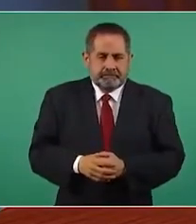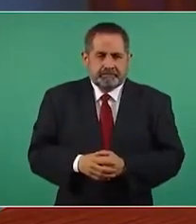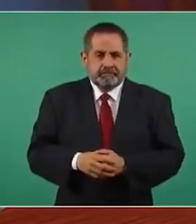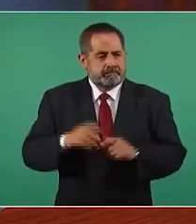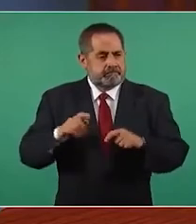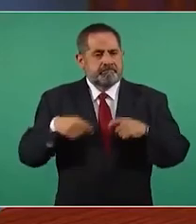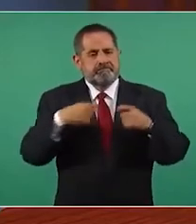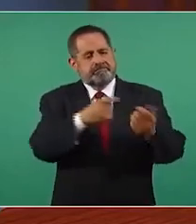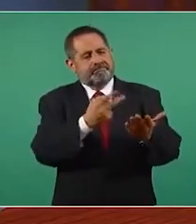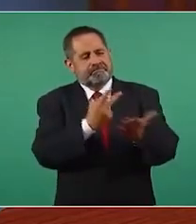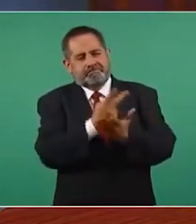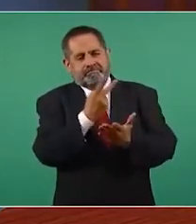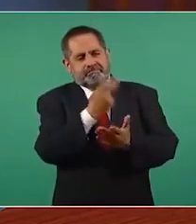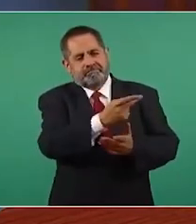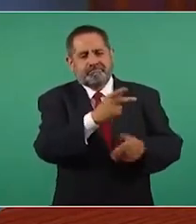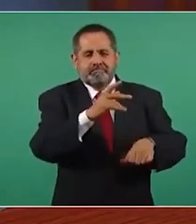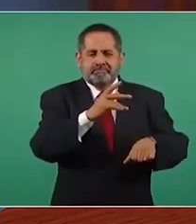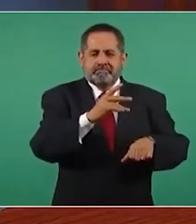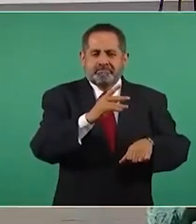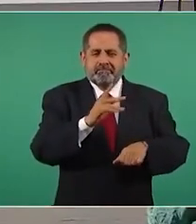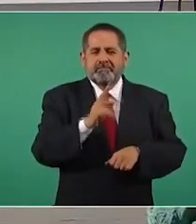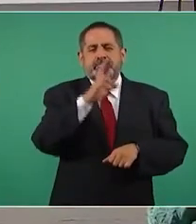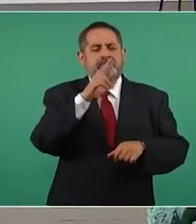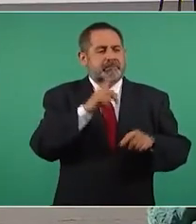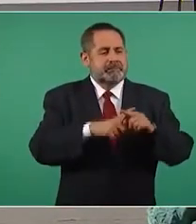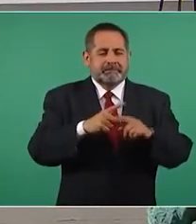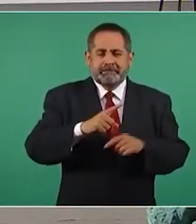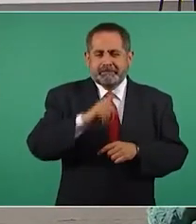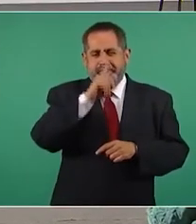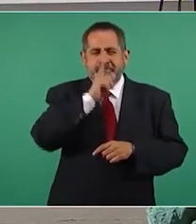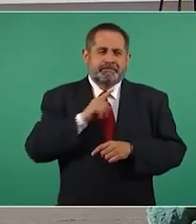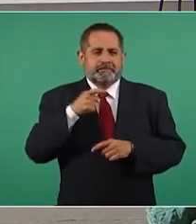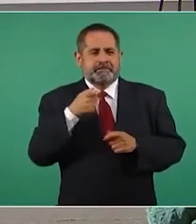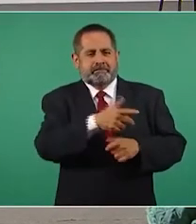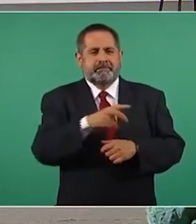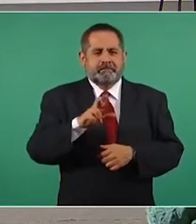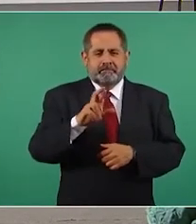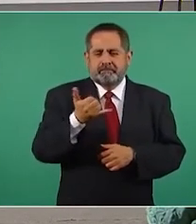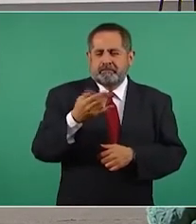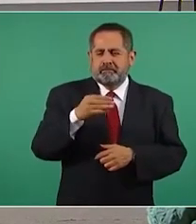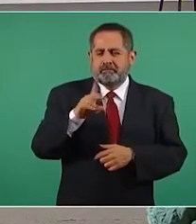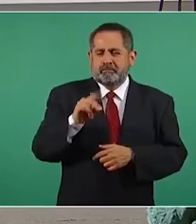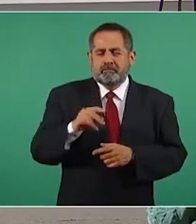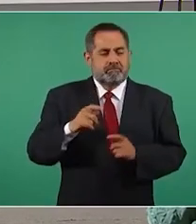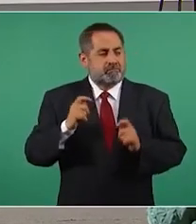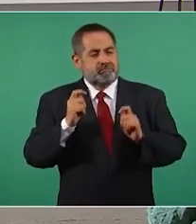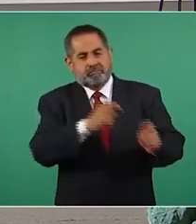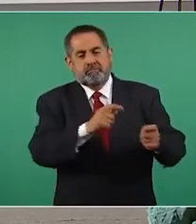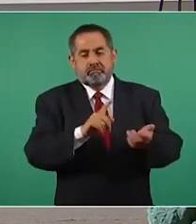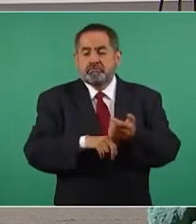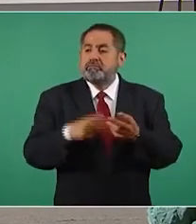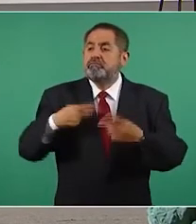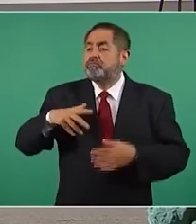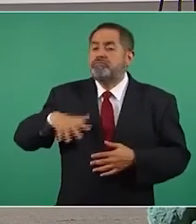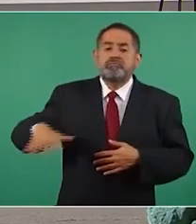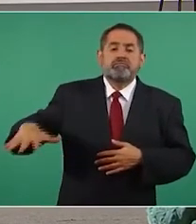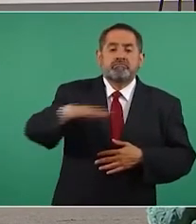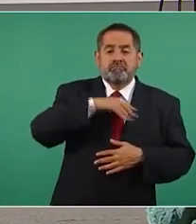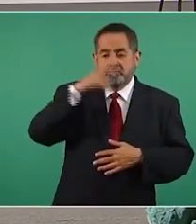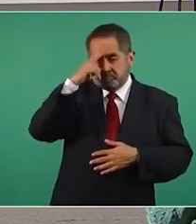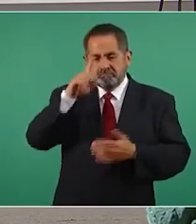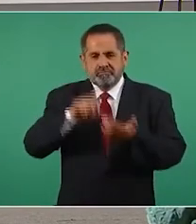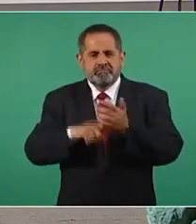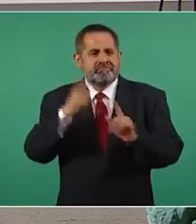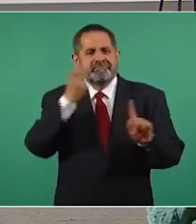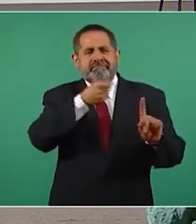vamos a dar su mención honorífica al columnista Raimundo Rivapalacio y vamos a recordarle al Pueblo de México quién es,